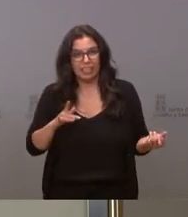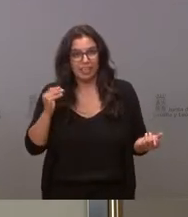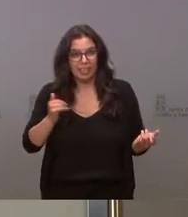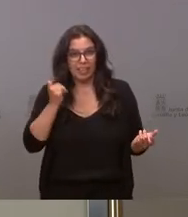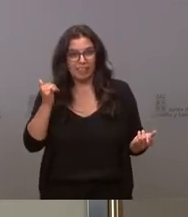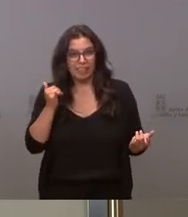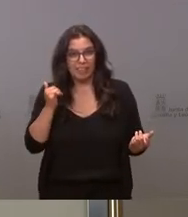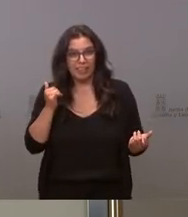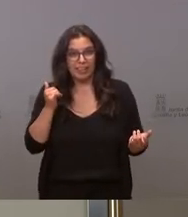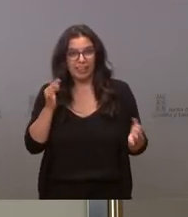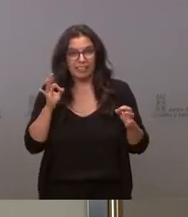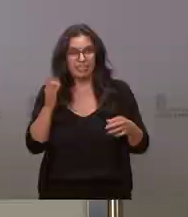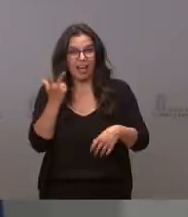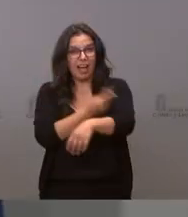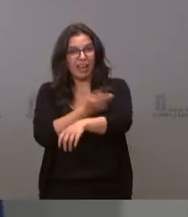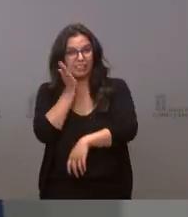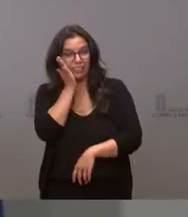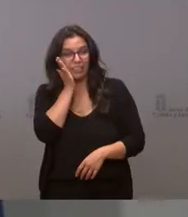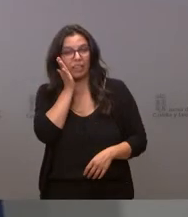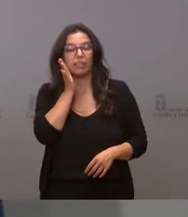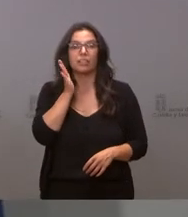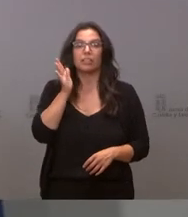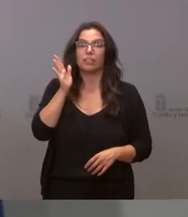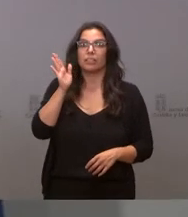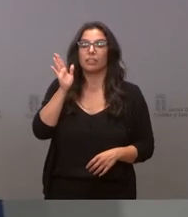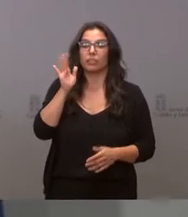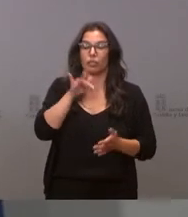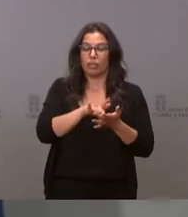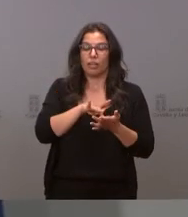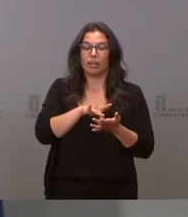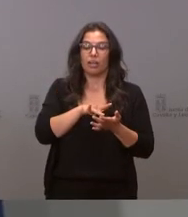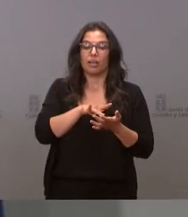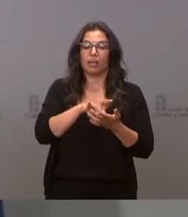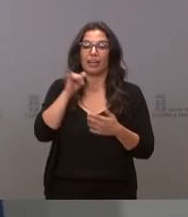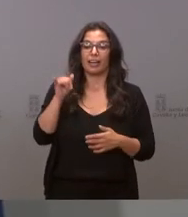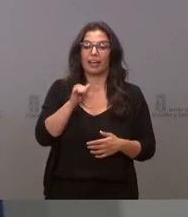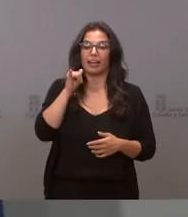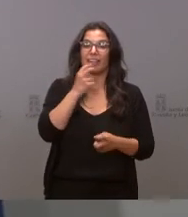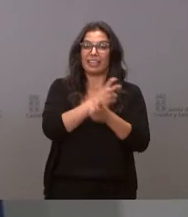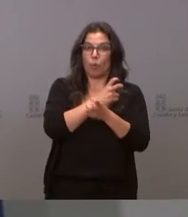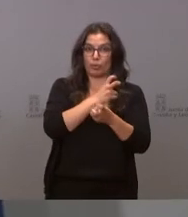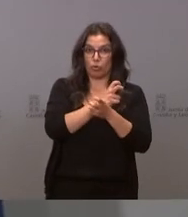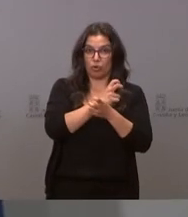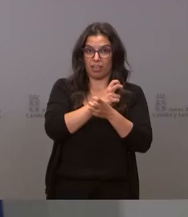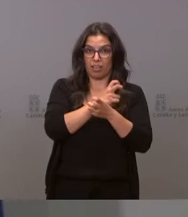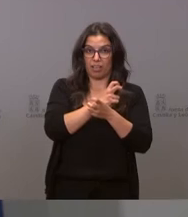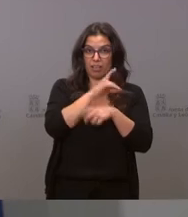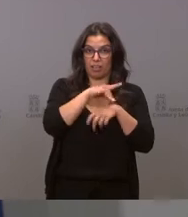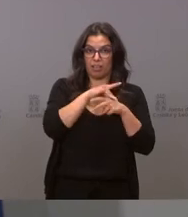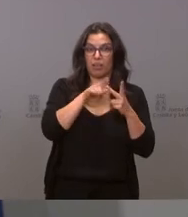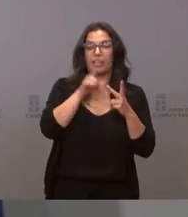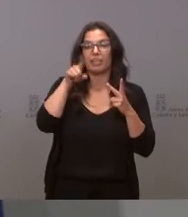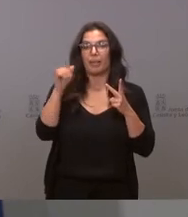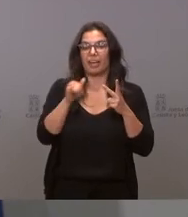de anestesia se ha producido la del jefe de traumatología y la del jefe de